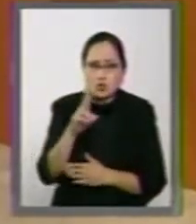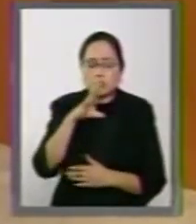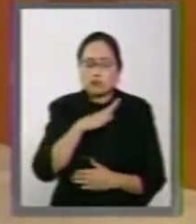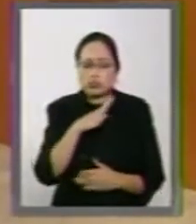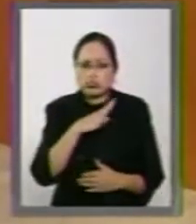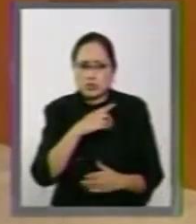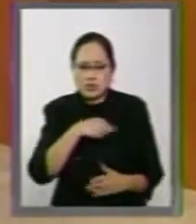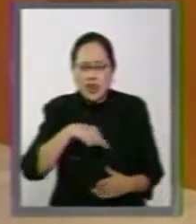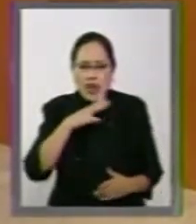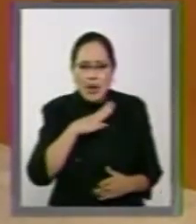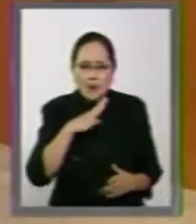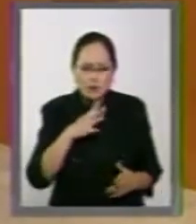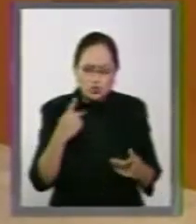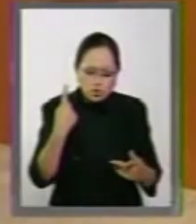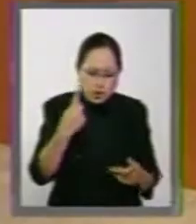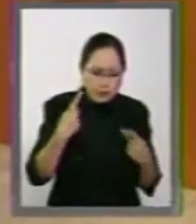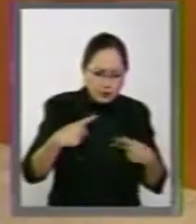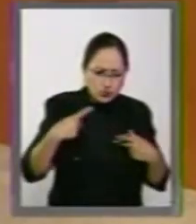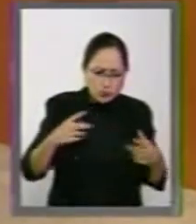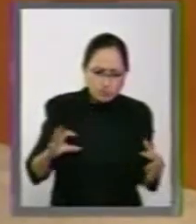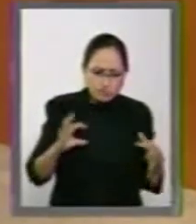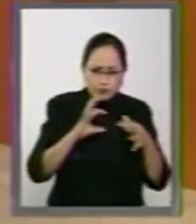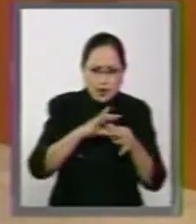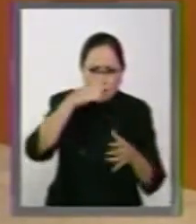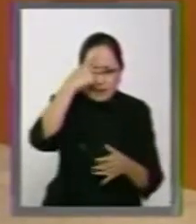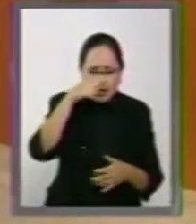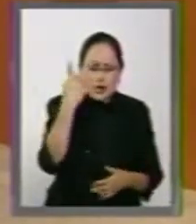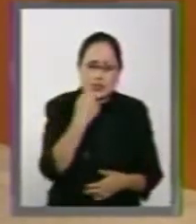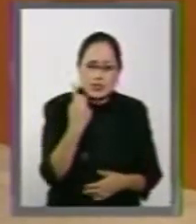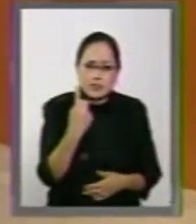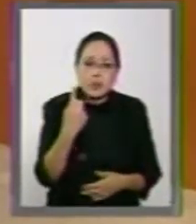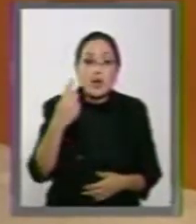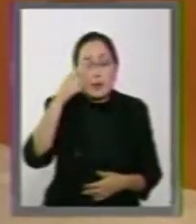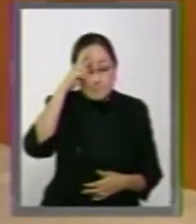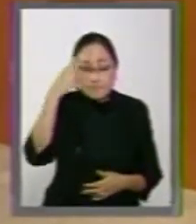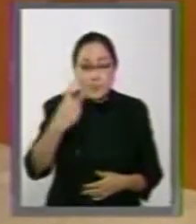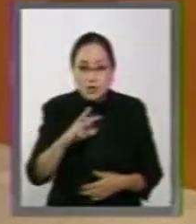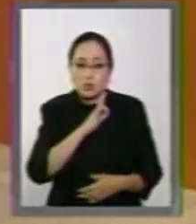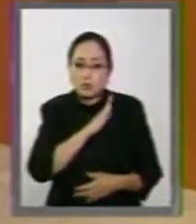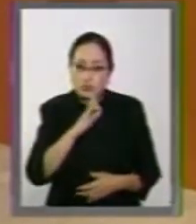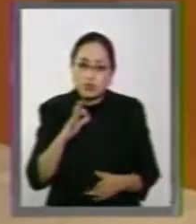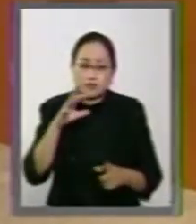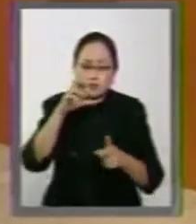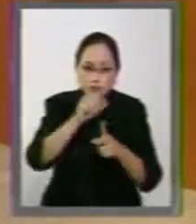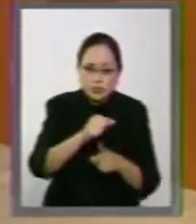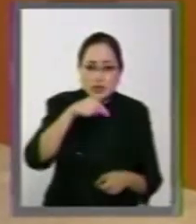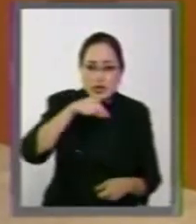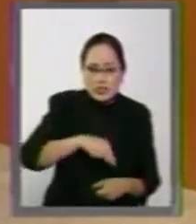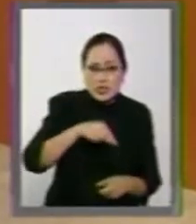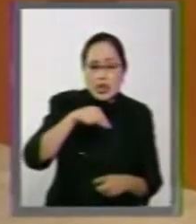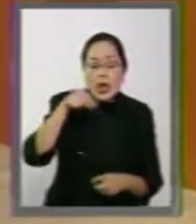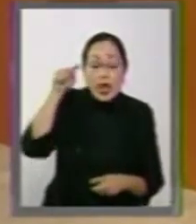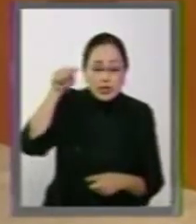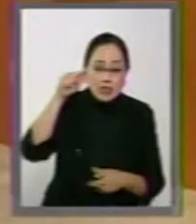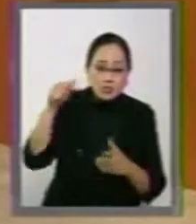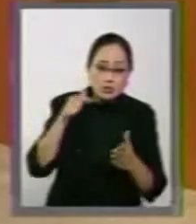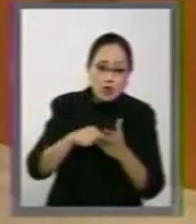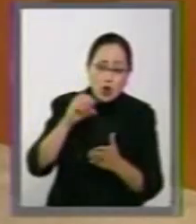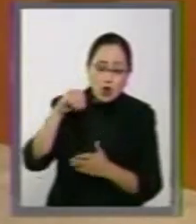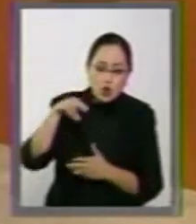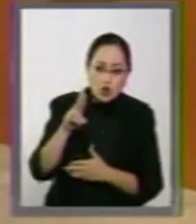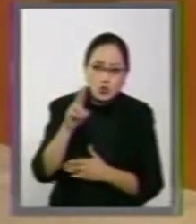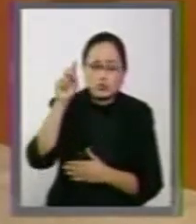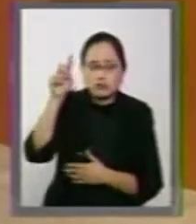tendremos a un aliado para que México pueda llevar a cabo desde la Organización de las Naciones Unidas